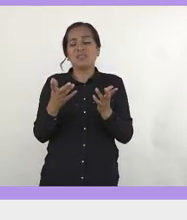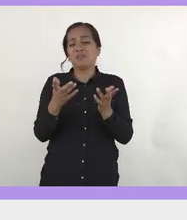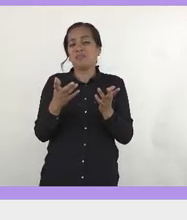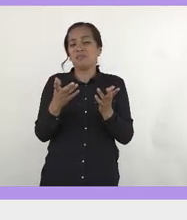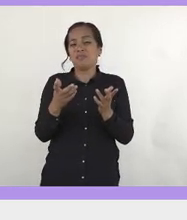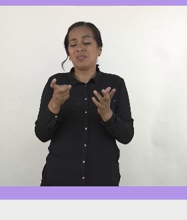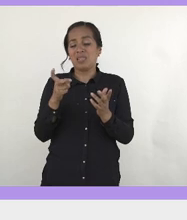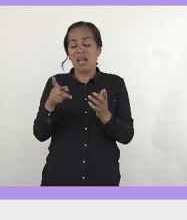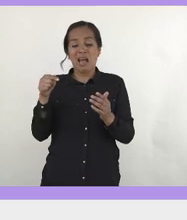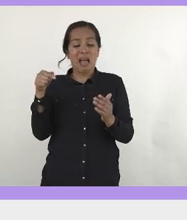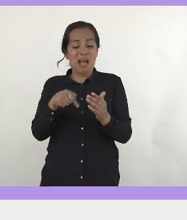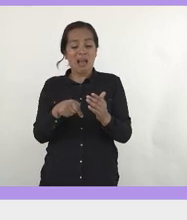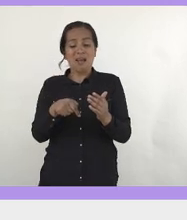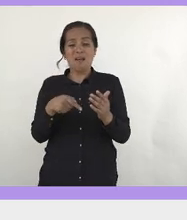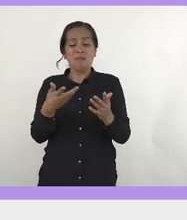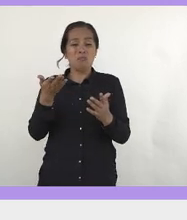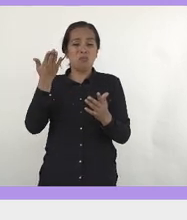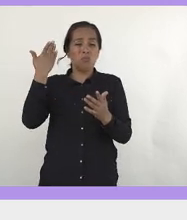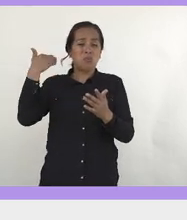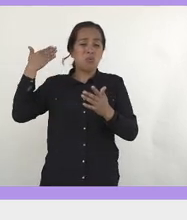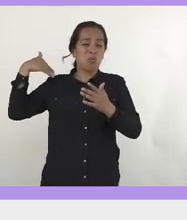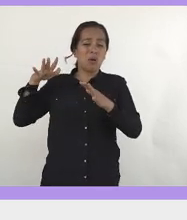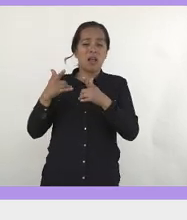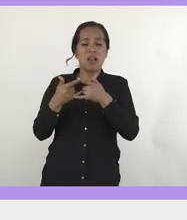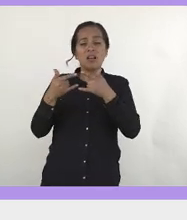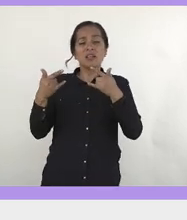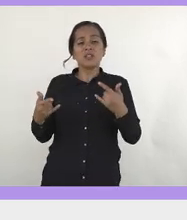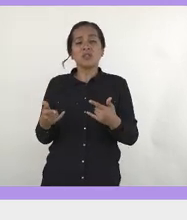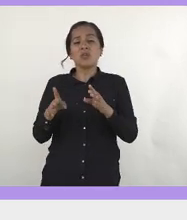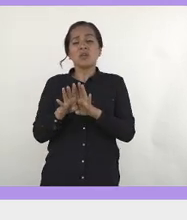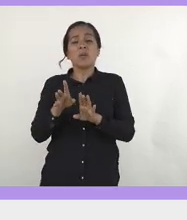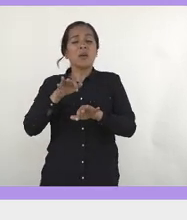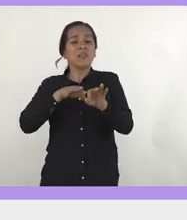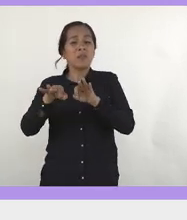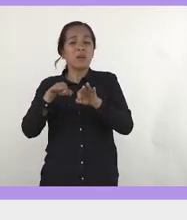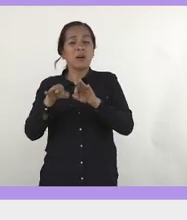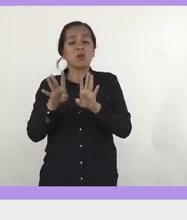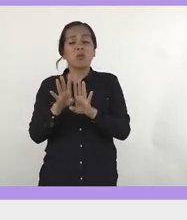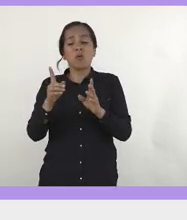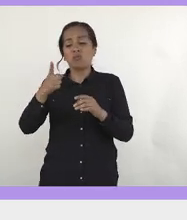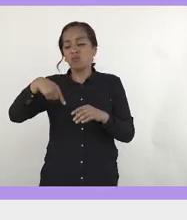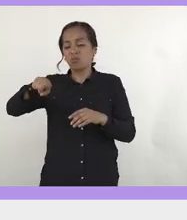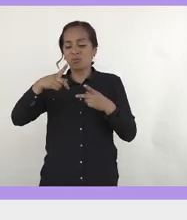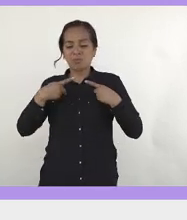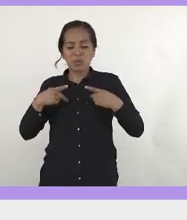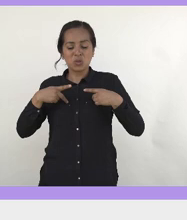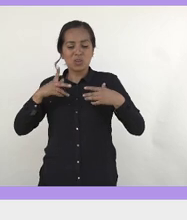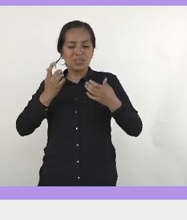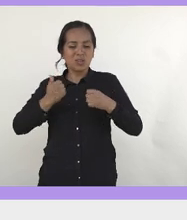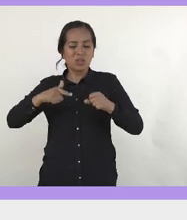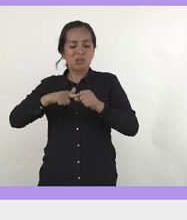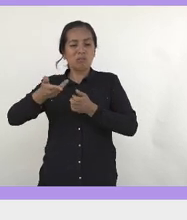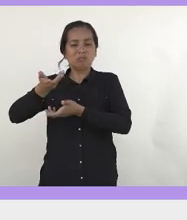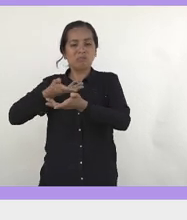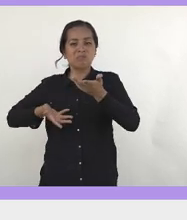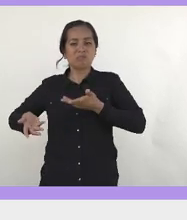macrosociología lo ha estudiado durante muchísimos tiempos y somos seres sociales, o sea, es uno de nuestras